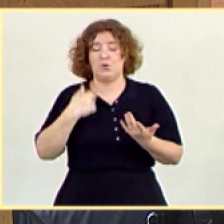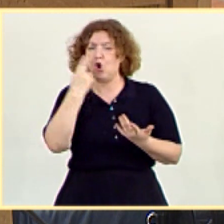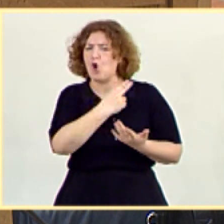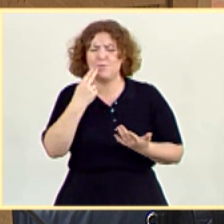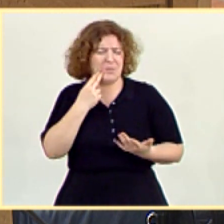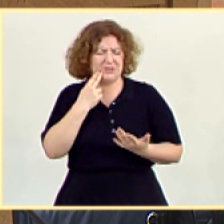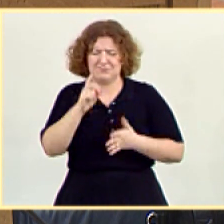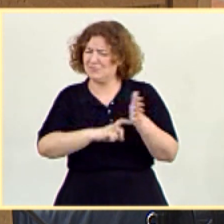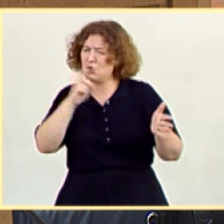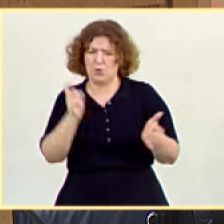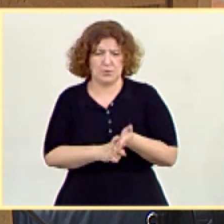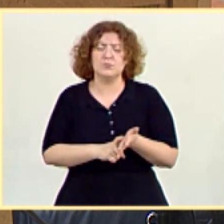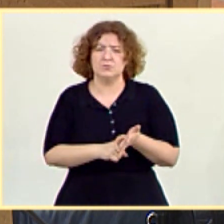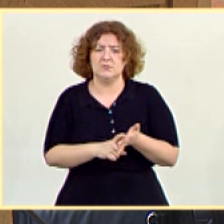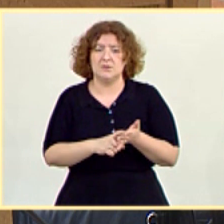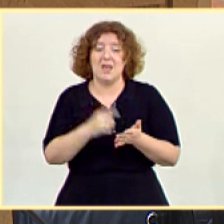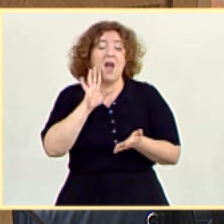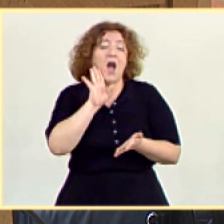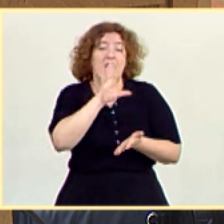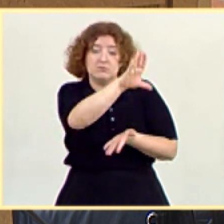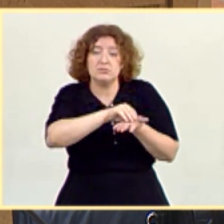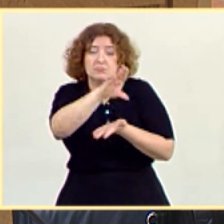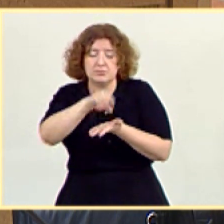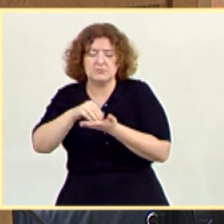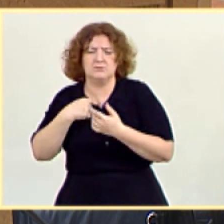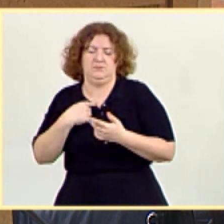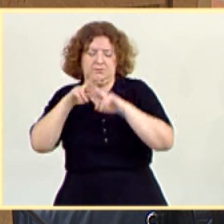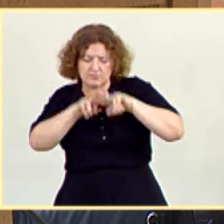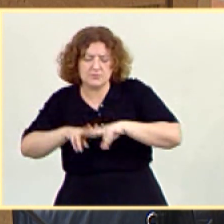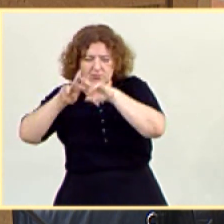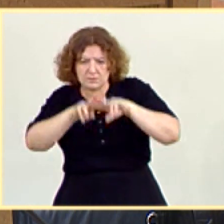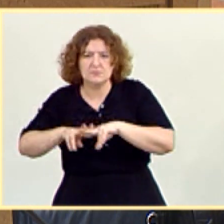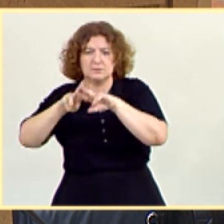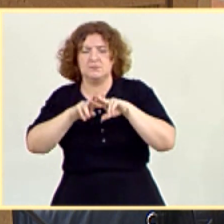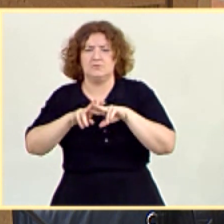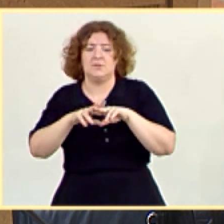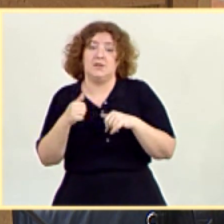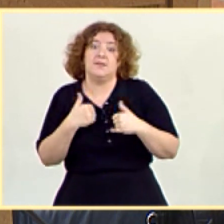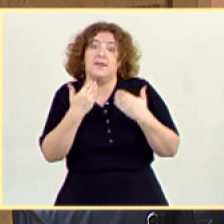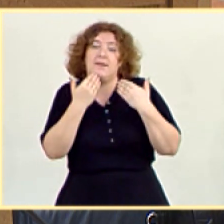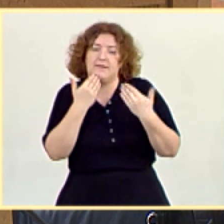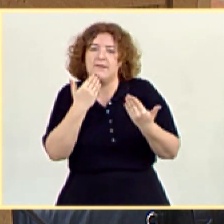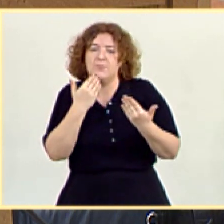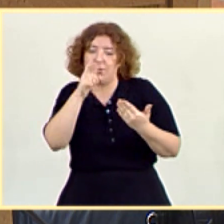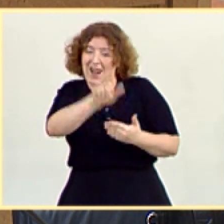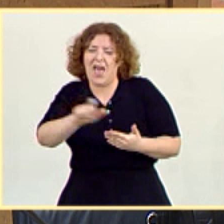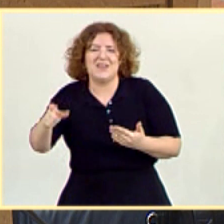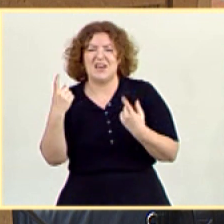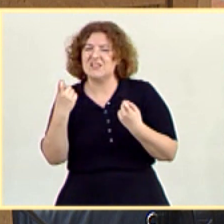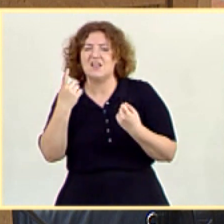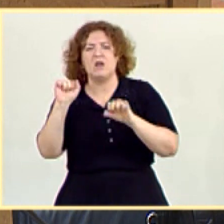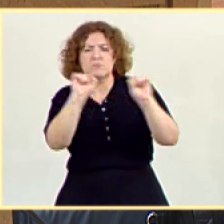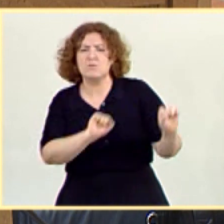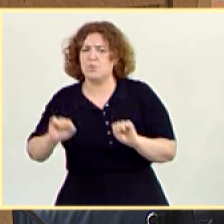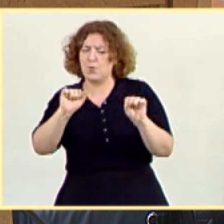absoluto y, por tanto, estudiaremos con sus propuestas, a las que les doy las gracias, desde luego, la protección que se merece la gente de este